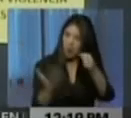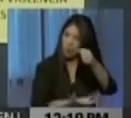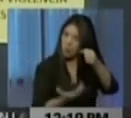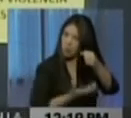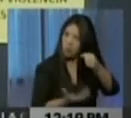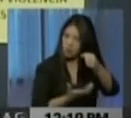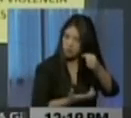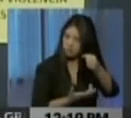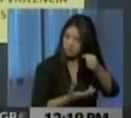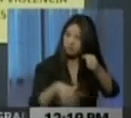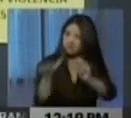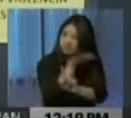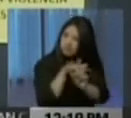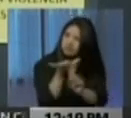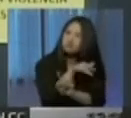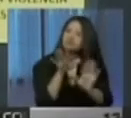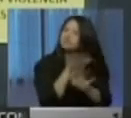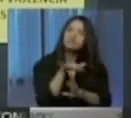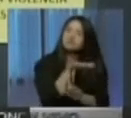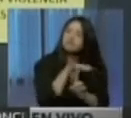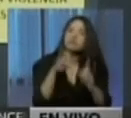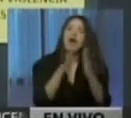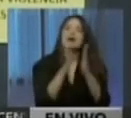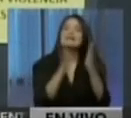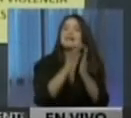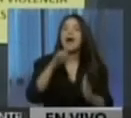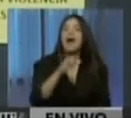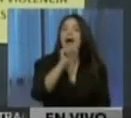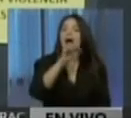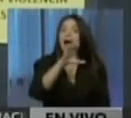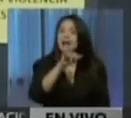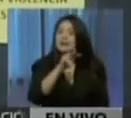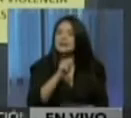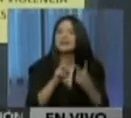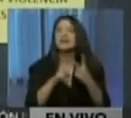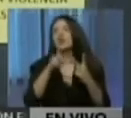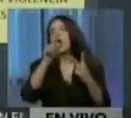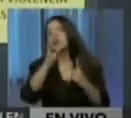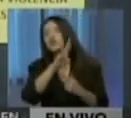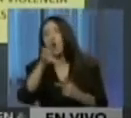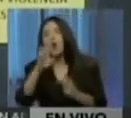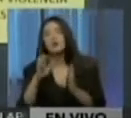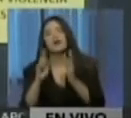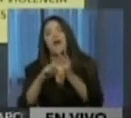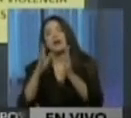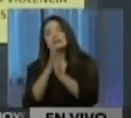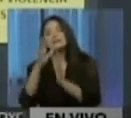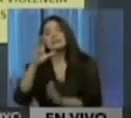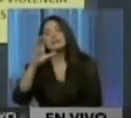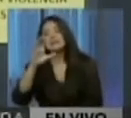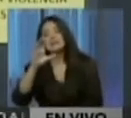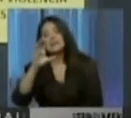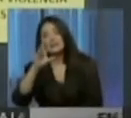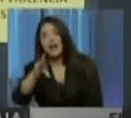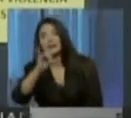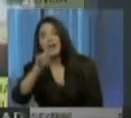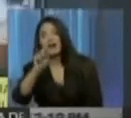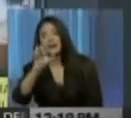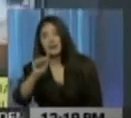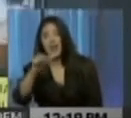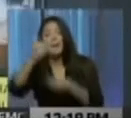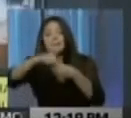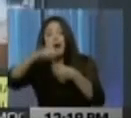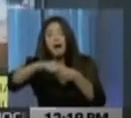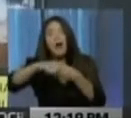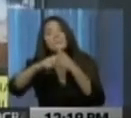que se escenificaron en los sectores San Jacinto, Torre del Saladillo, Santa Rita y Avenida Padilla del municipio de Maracaibo, así como las